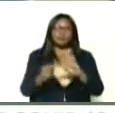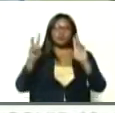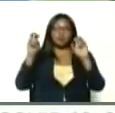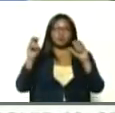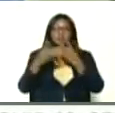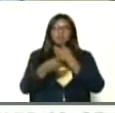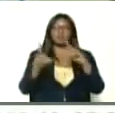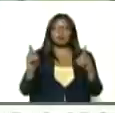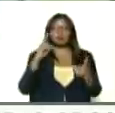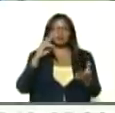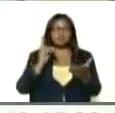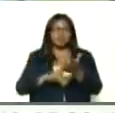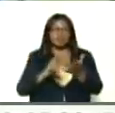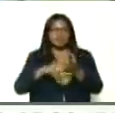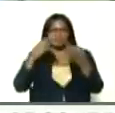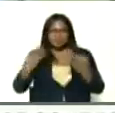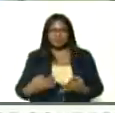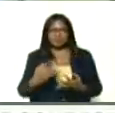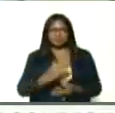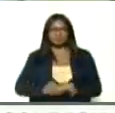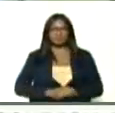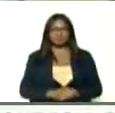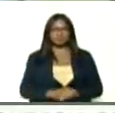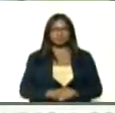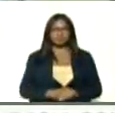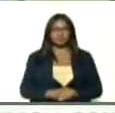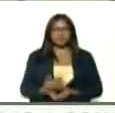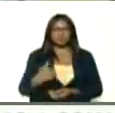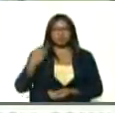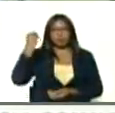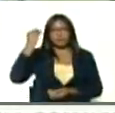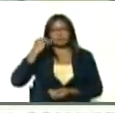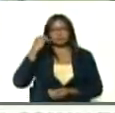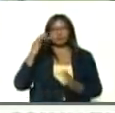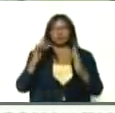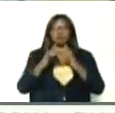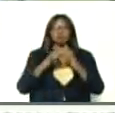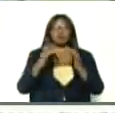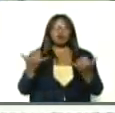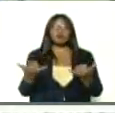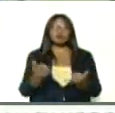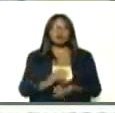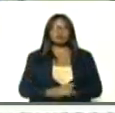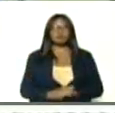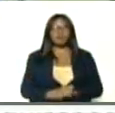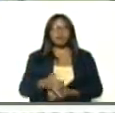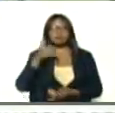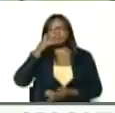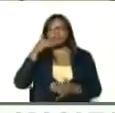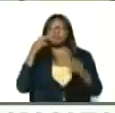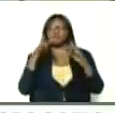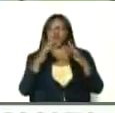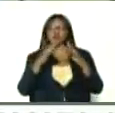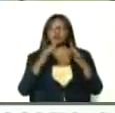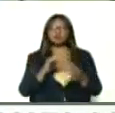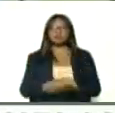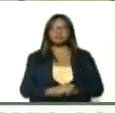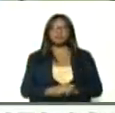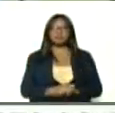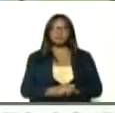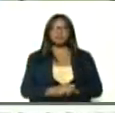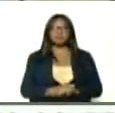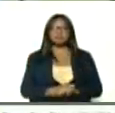democracia, una verdadera democracia, creo que tenemos, en conexión, telefónica, al presidente,